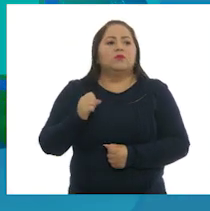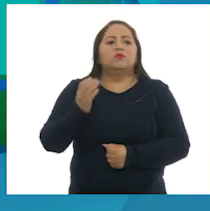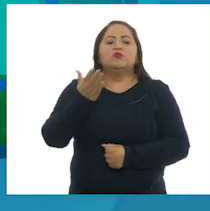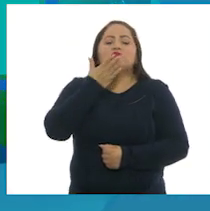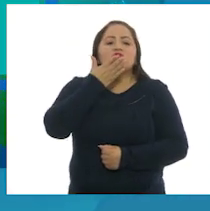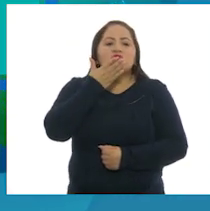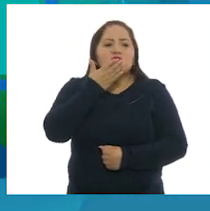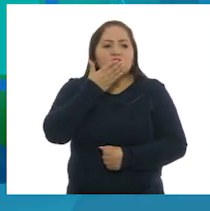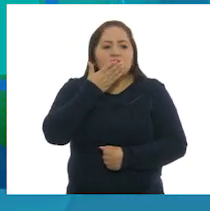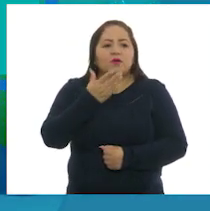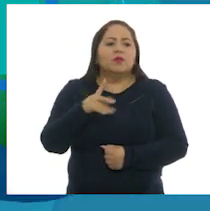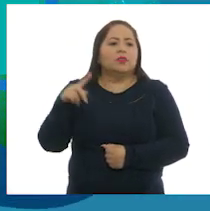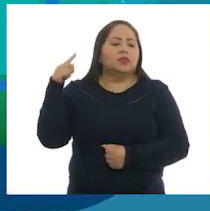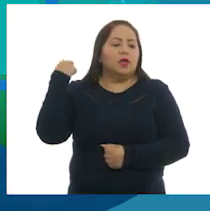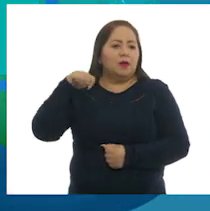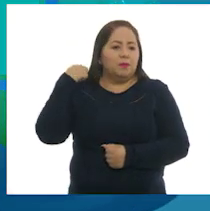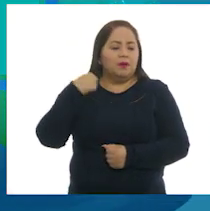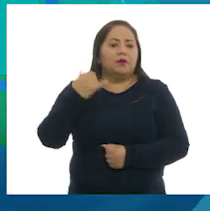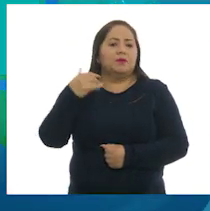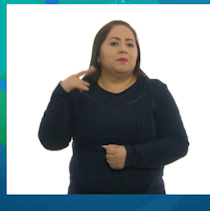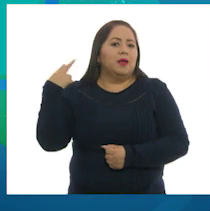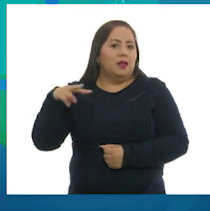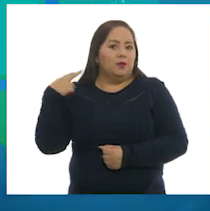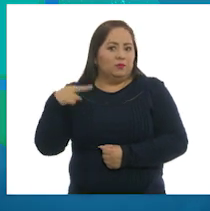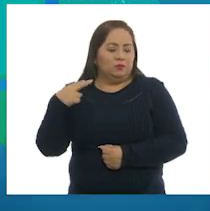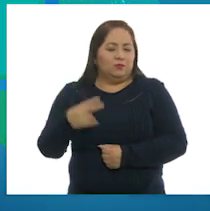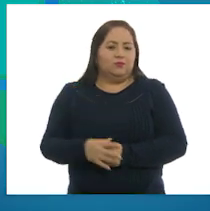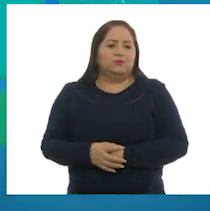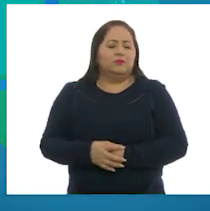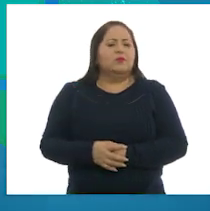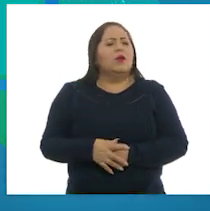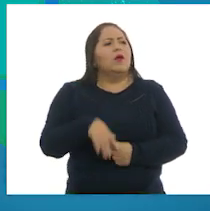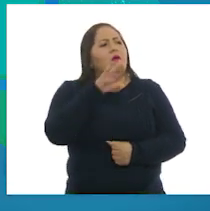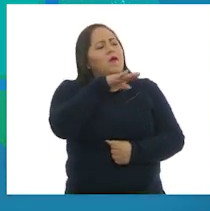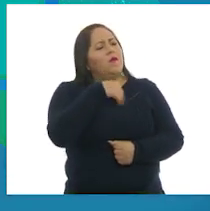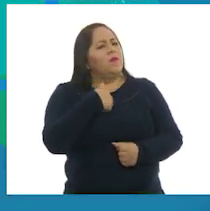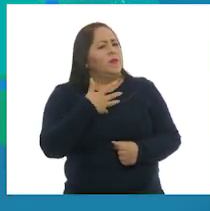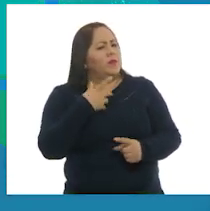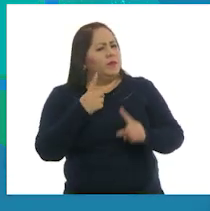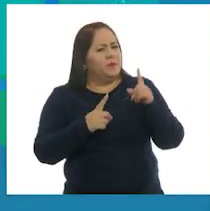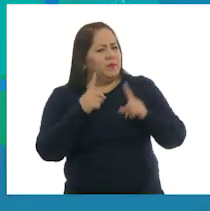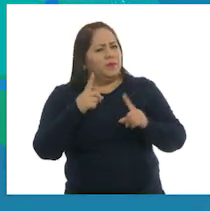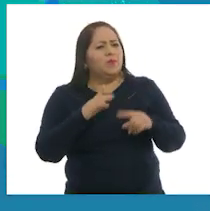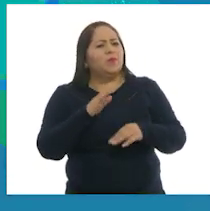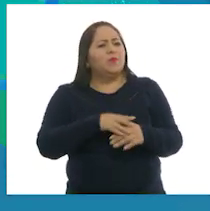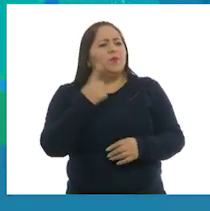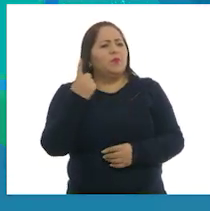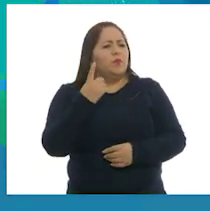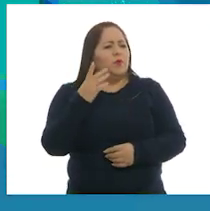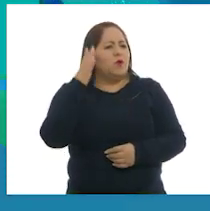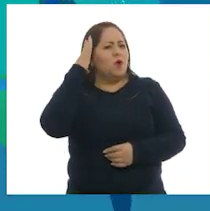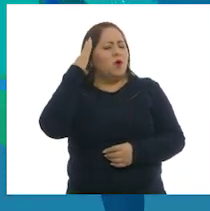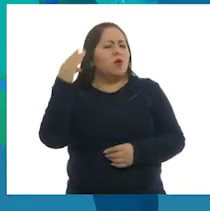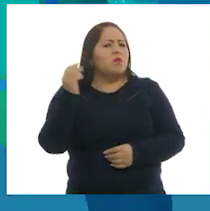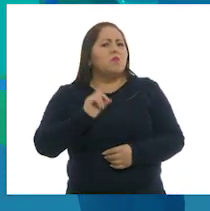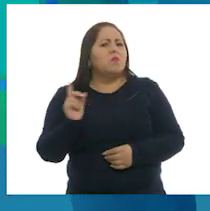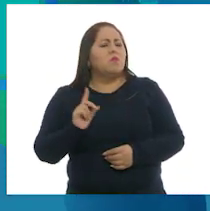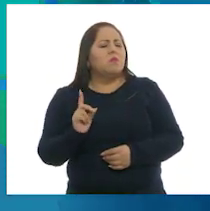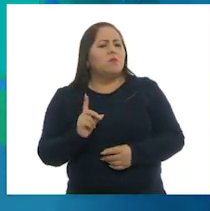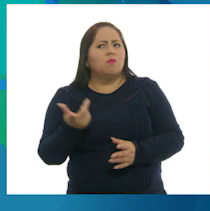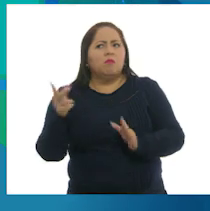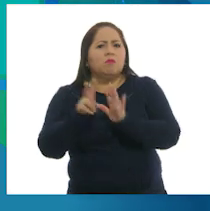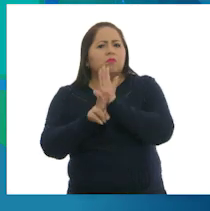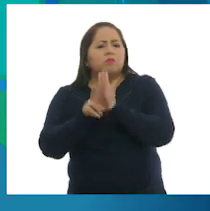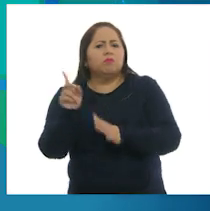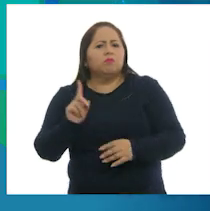Sonora, Tabasco y Veracruz. Maestra, tengo una duda, ¿por qué Colima y Guerrero no fueron mencionados en el